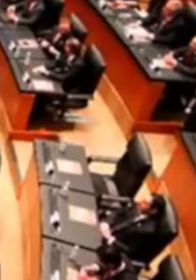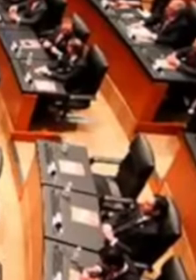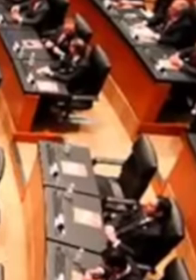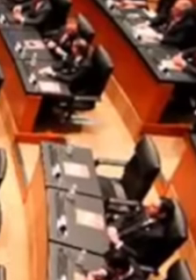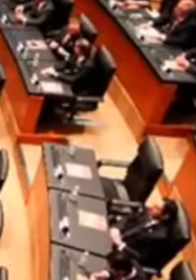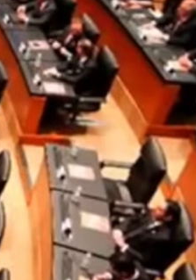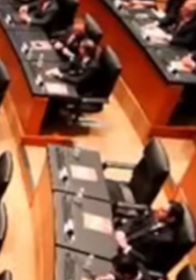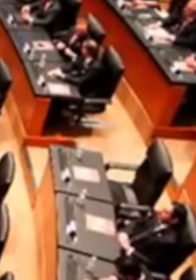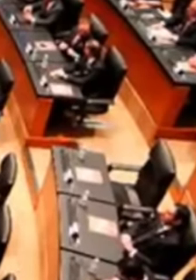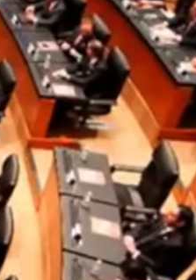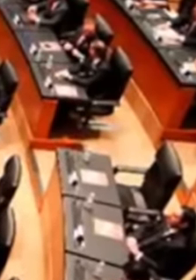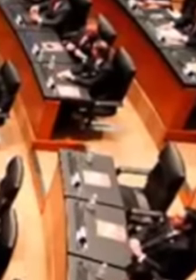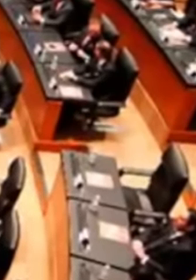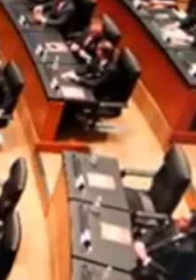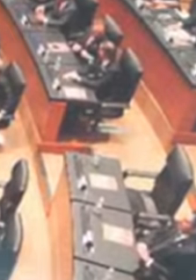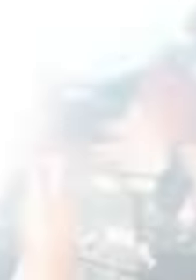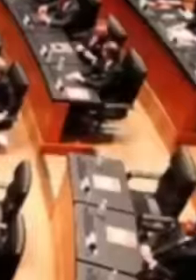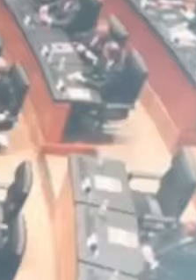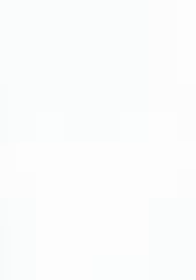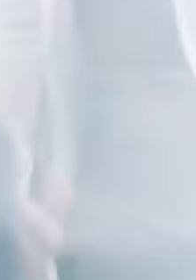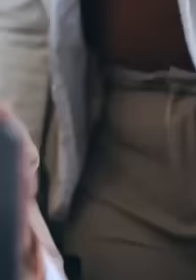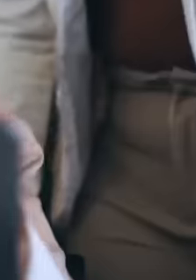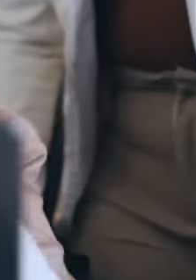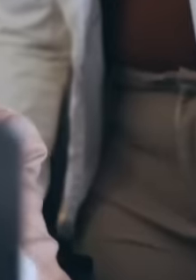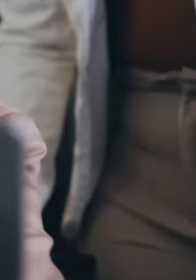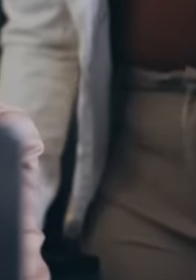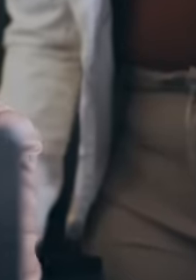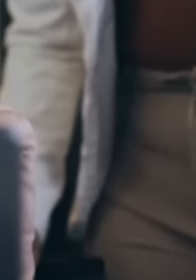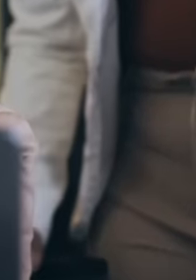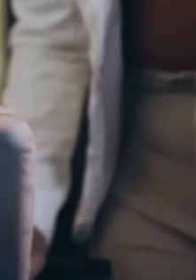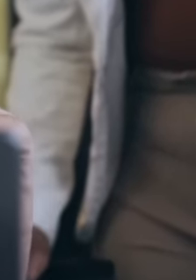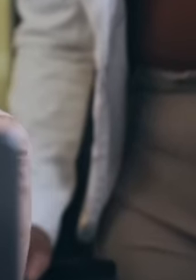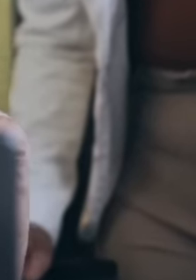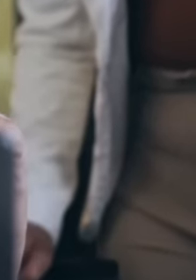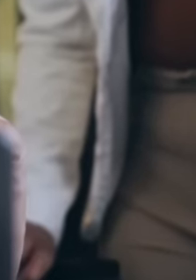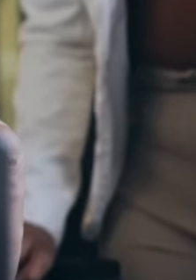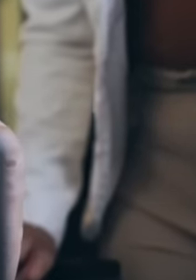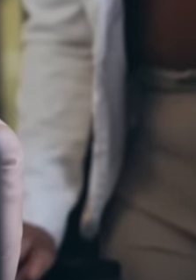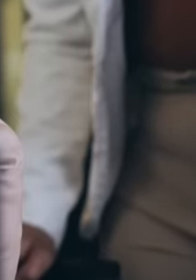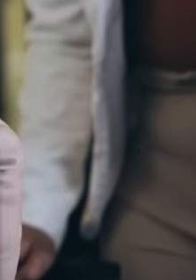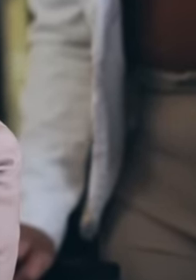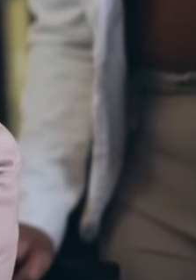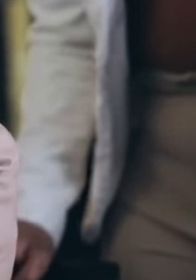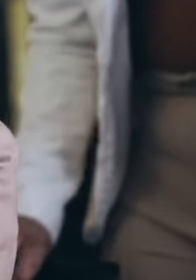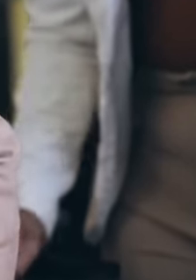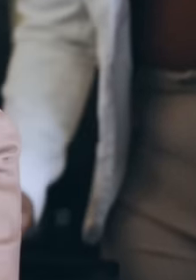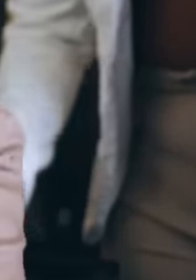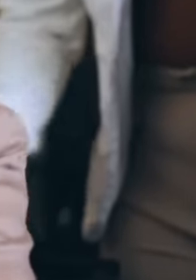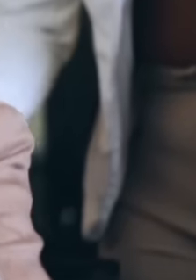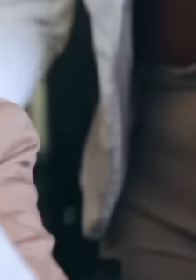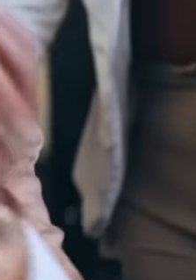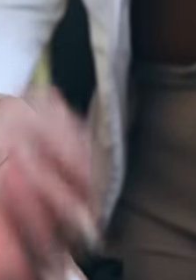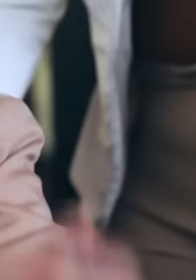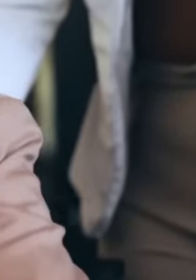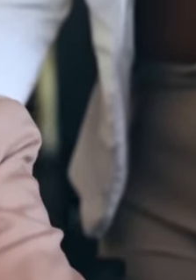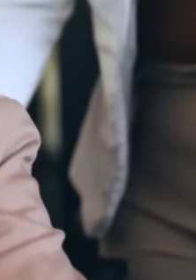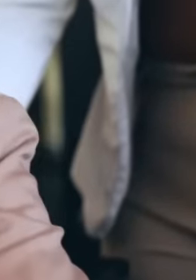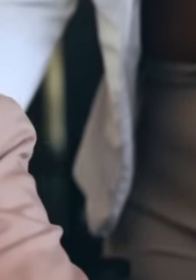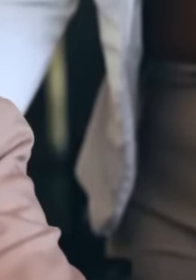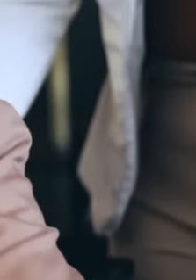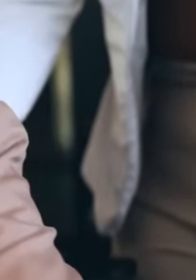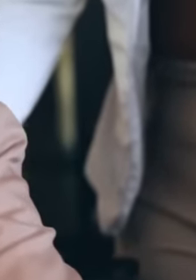reformas al Poder Judicial y así empezar a recortar los supersueldos de estos funcionarios que no están trabajando